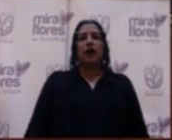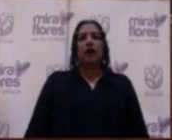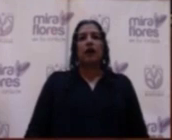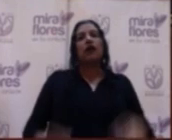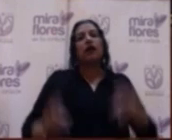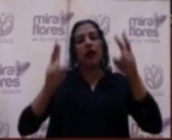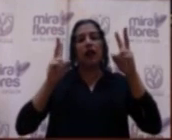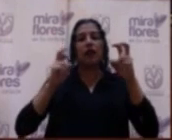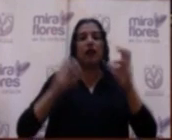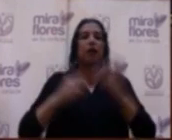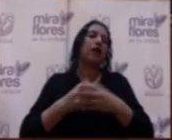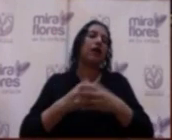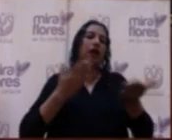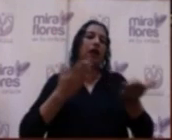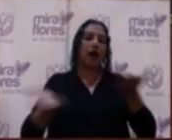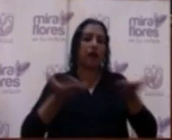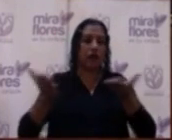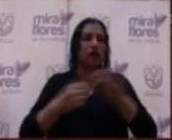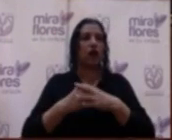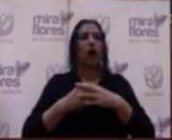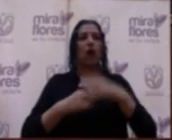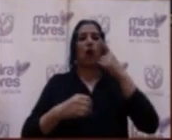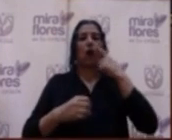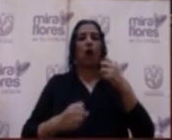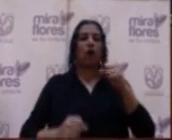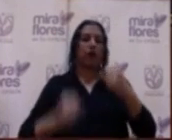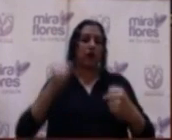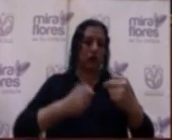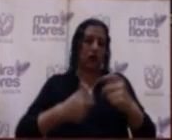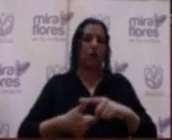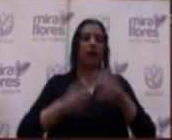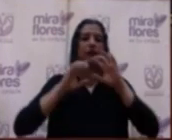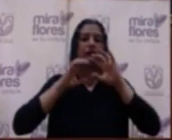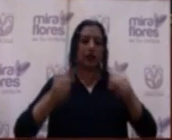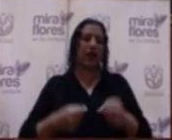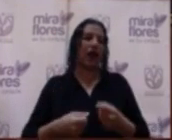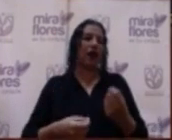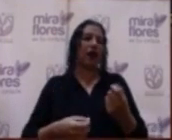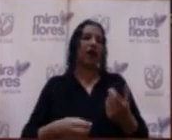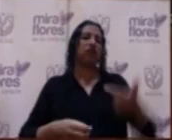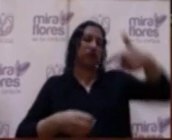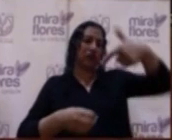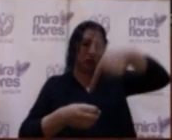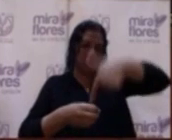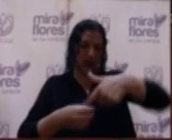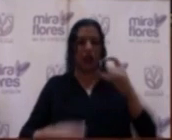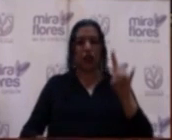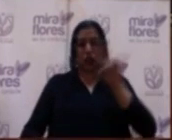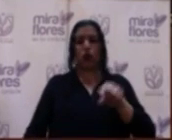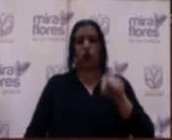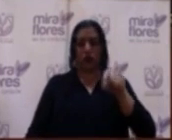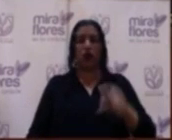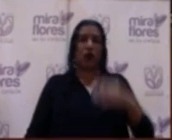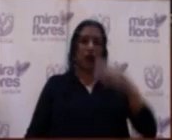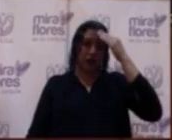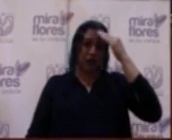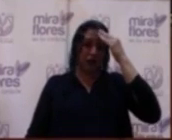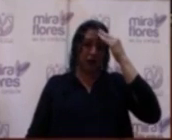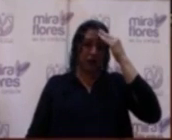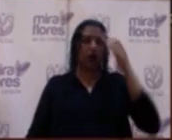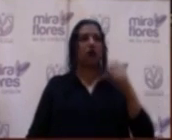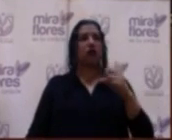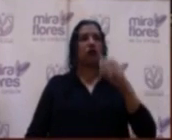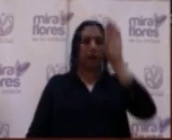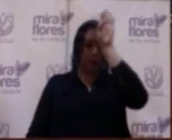el tema de atención de choferes, secretaria, combustible, etcétera, que utilizan ellos. Porque sabemos que los bomberos son